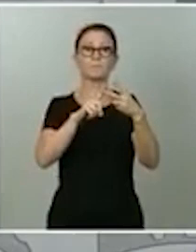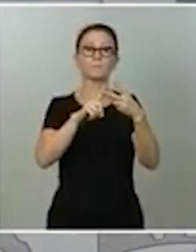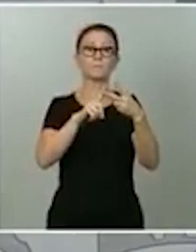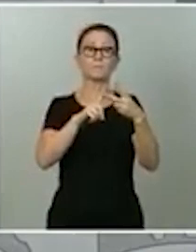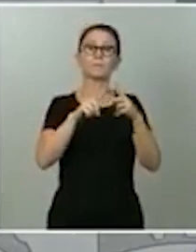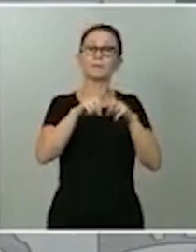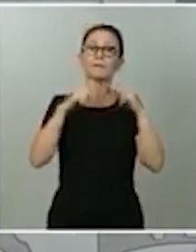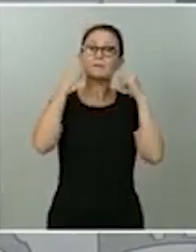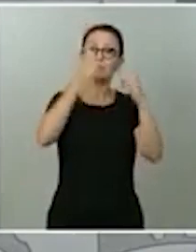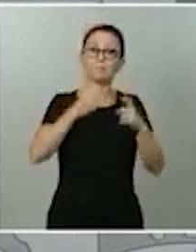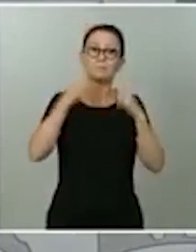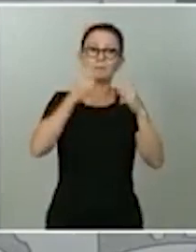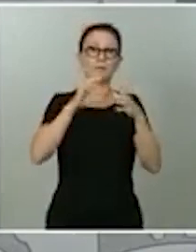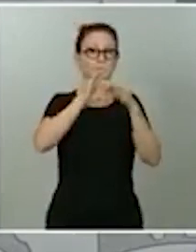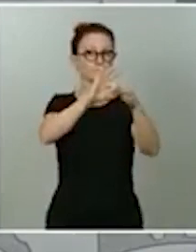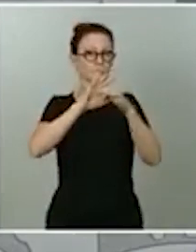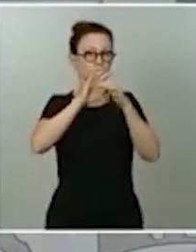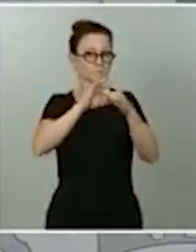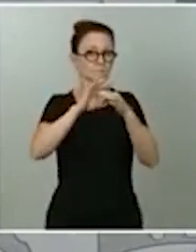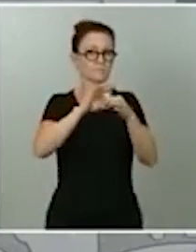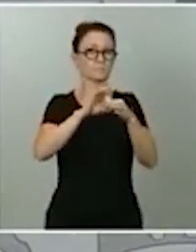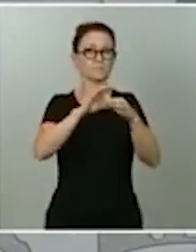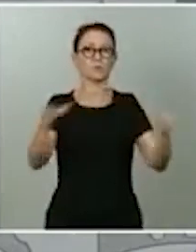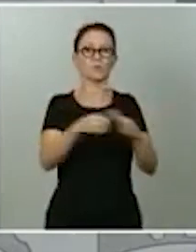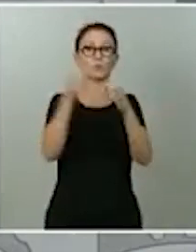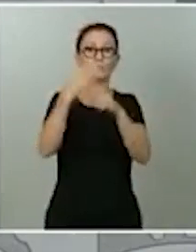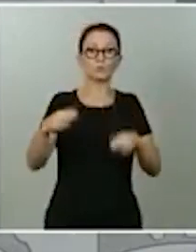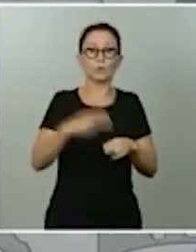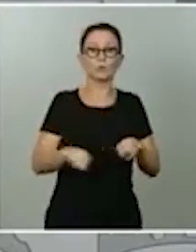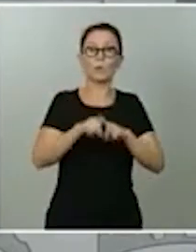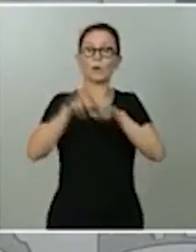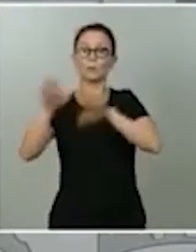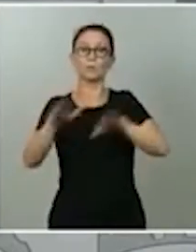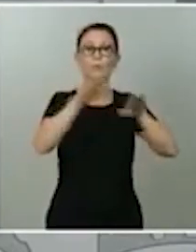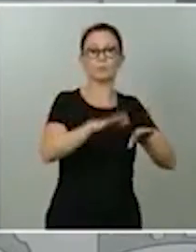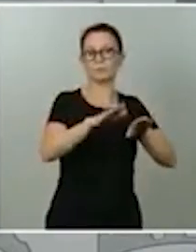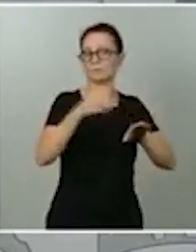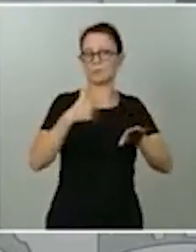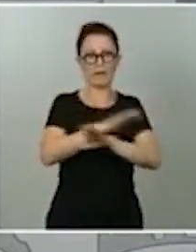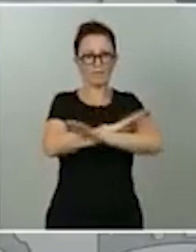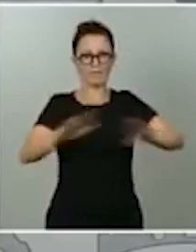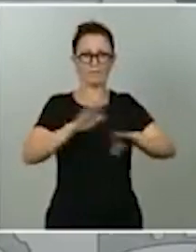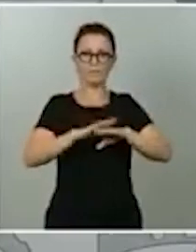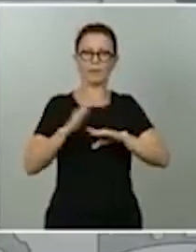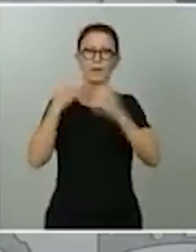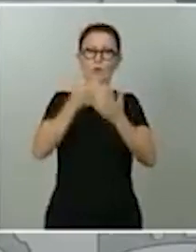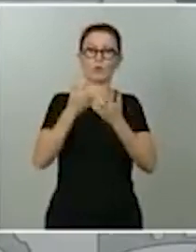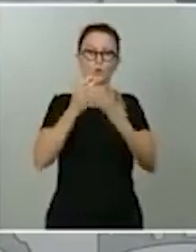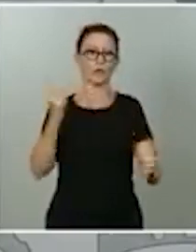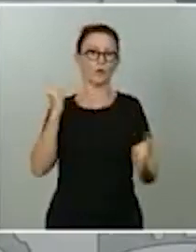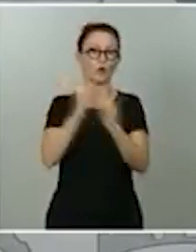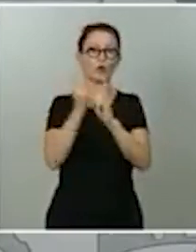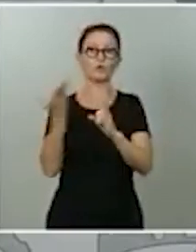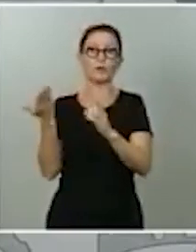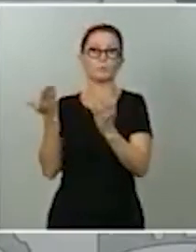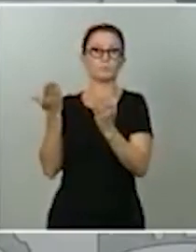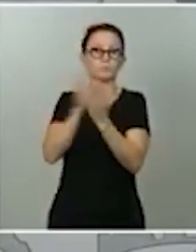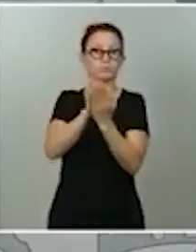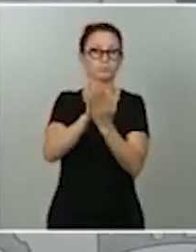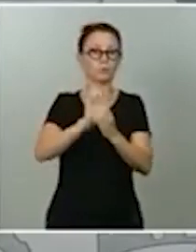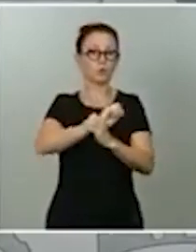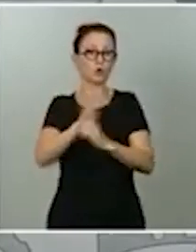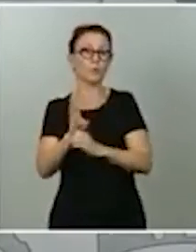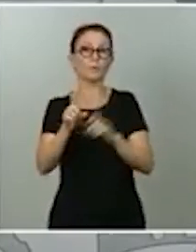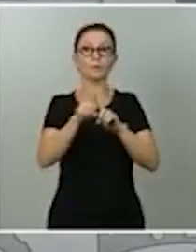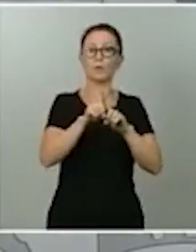a las fuerzas políticas de la pelea partidista de la lucha contra la pandemia, porque el enemigo es el COVID, no es ni una fuerza política ni otra,